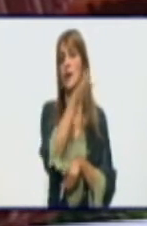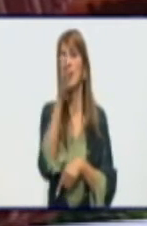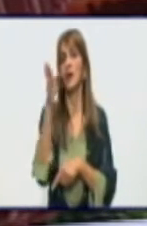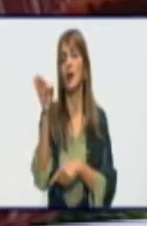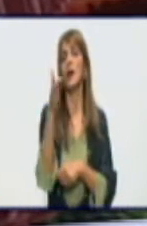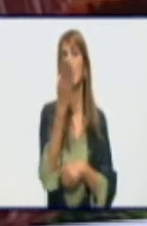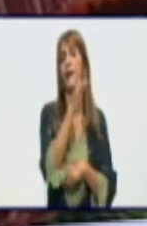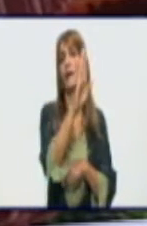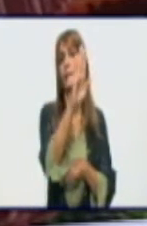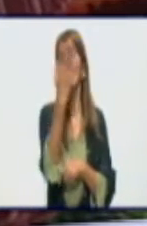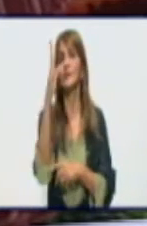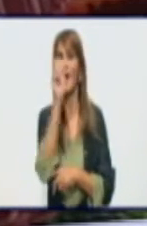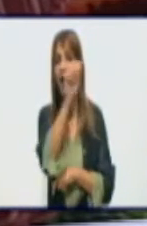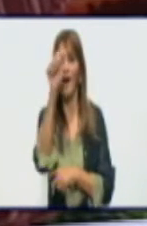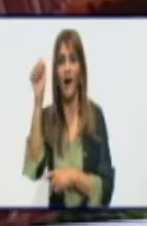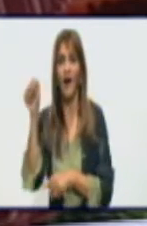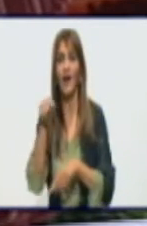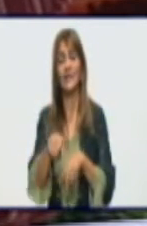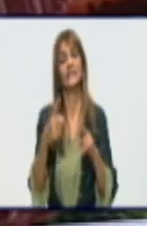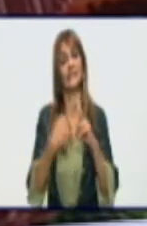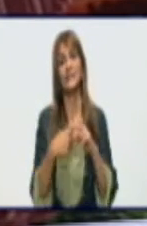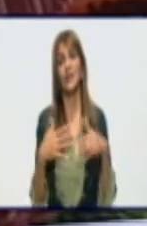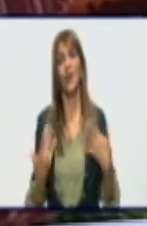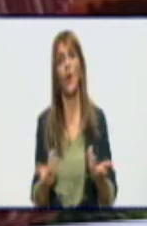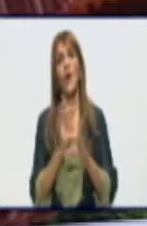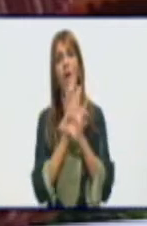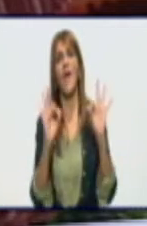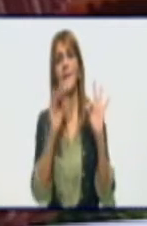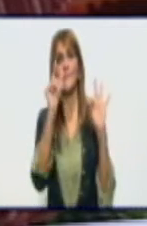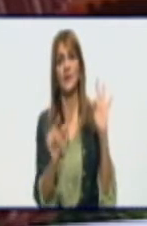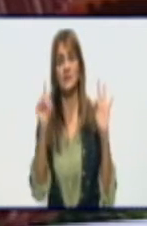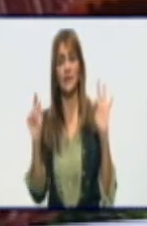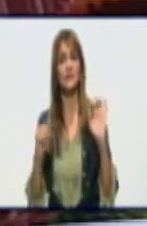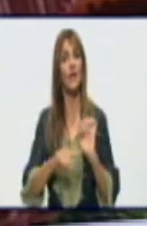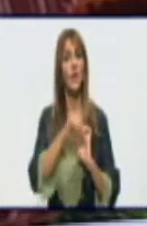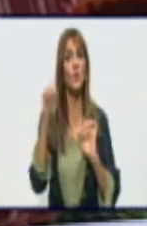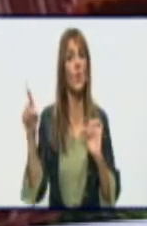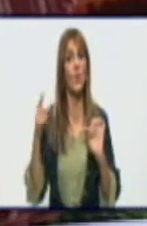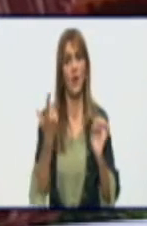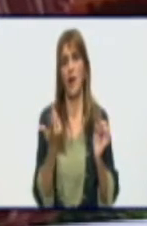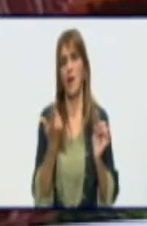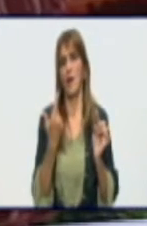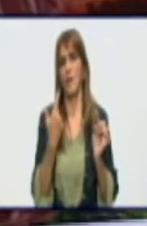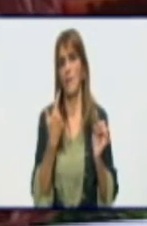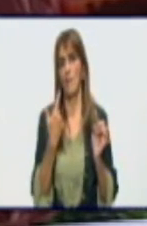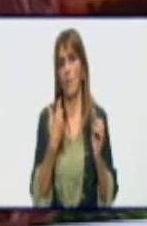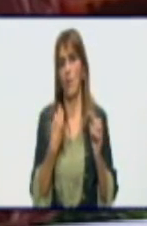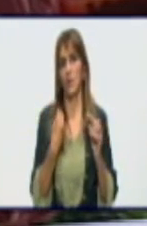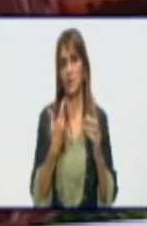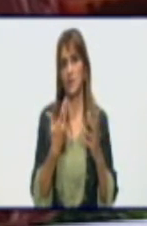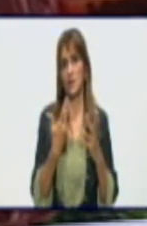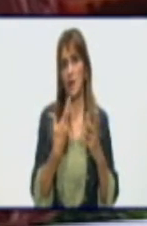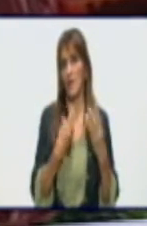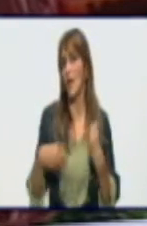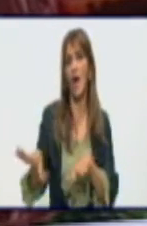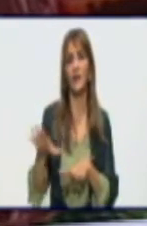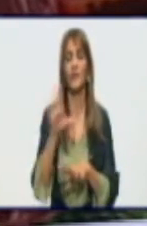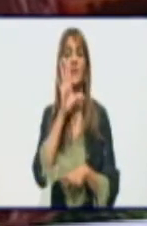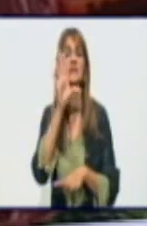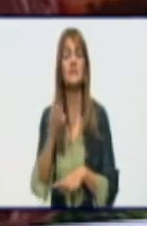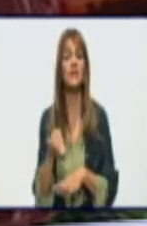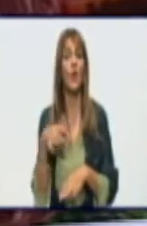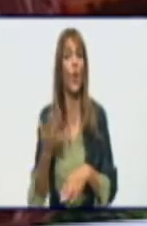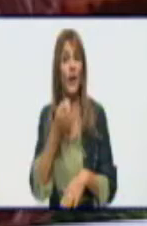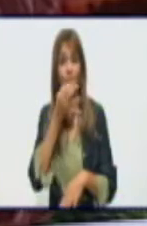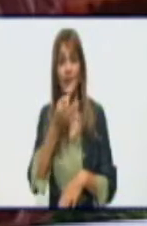expertos, nunca voy a olvidar todos los criterios y las experiencias que aquí mostraron los expertos del Ministerio de